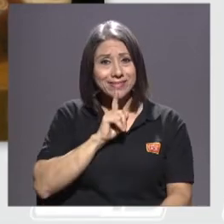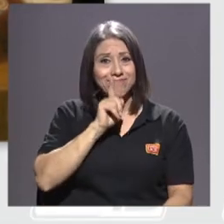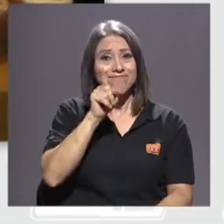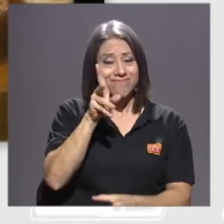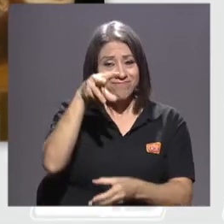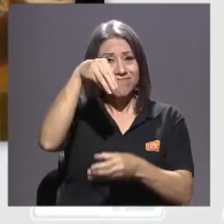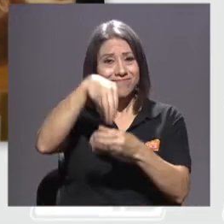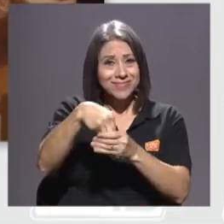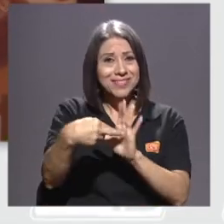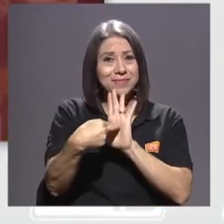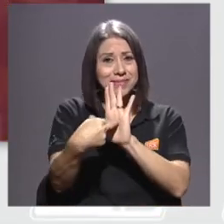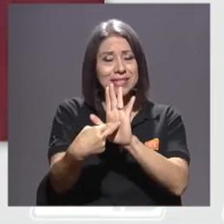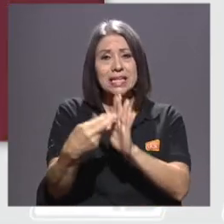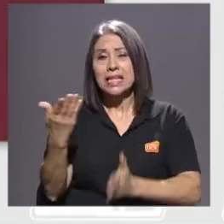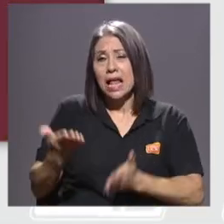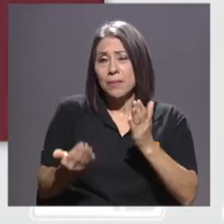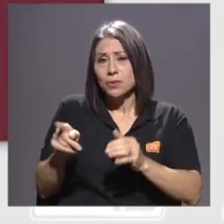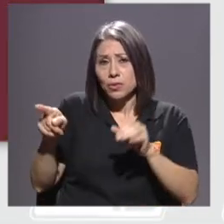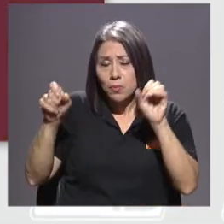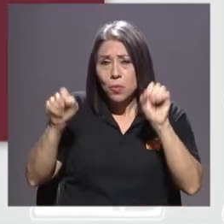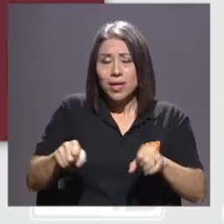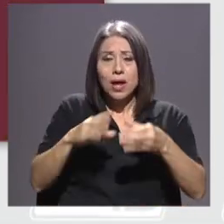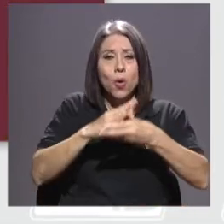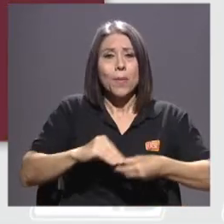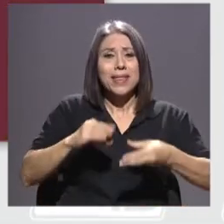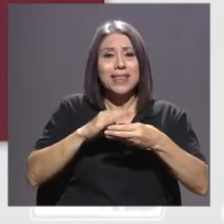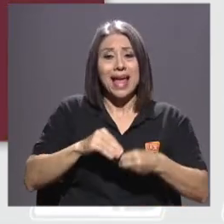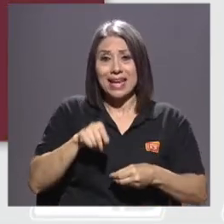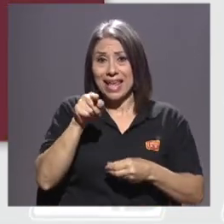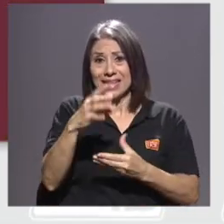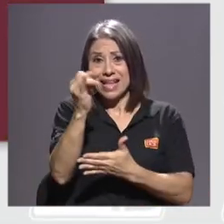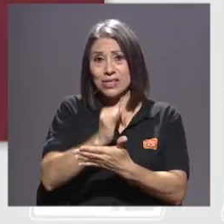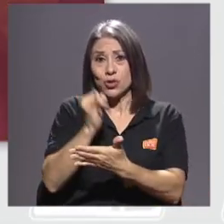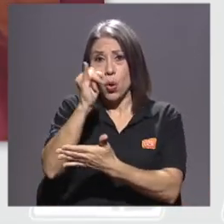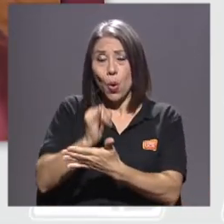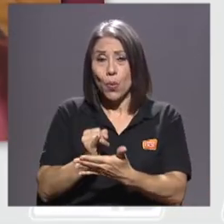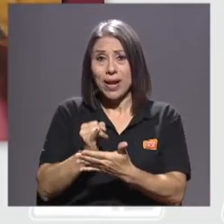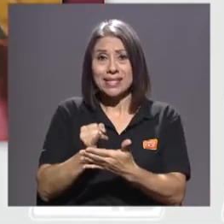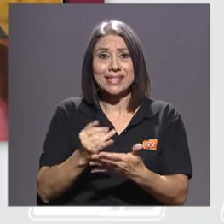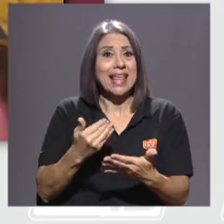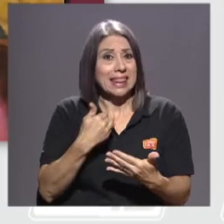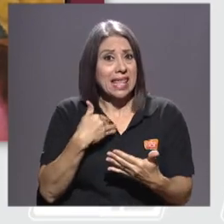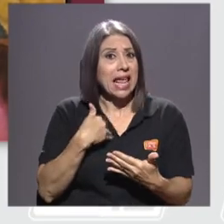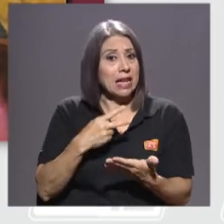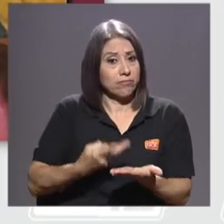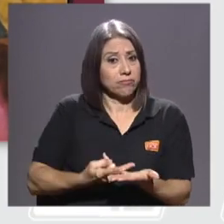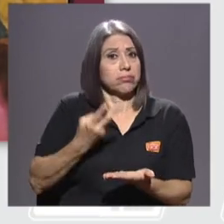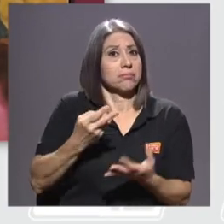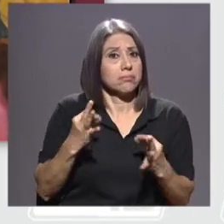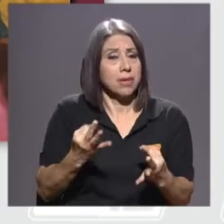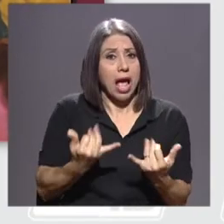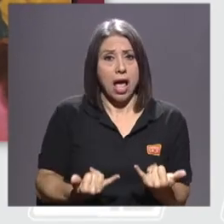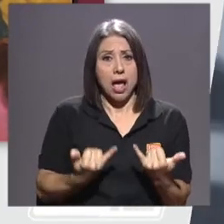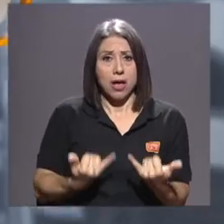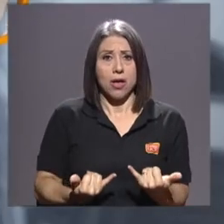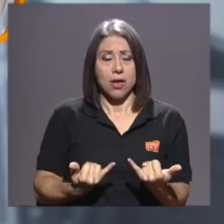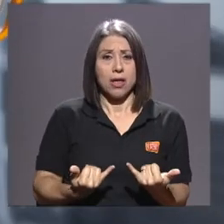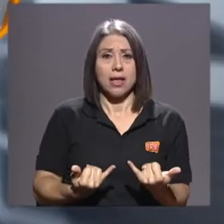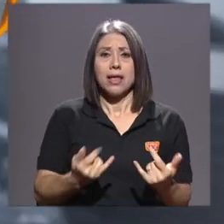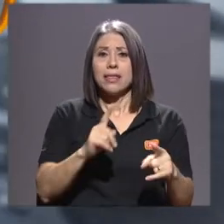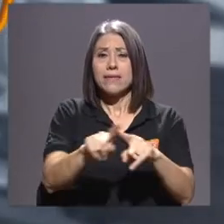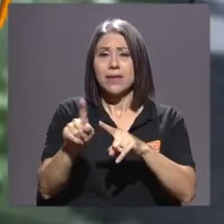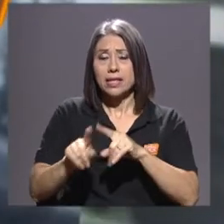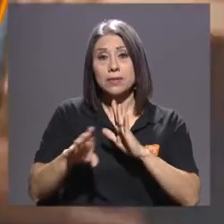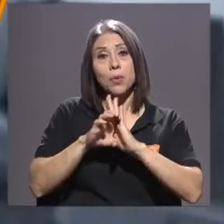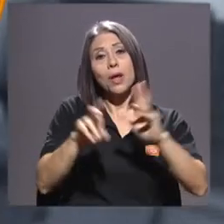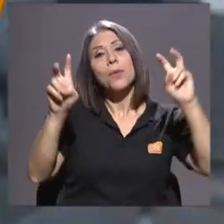pudiera comentar cuál es la vigencia que tienen esas obras en la actualidad, pues tal Vicencio, de todas las ciudades en donde se va a presentar. Porque, bueno, ha tocado temas,